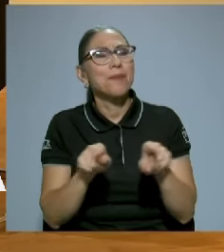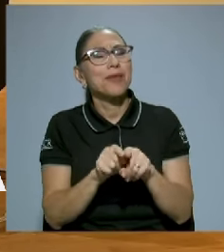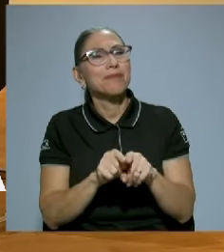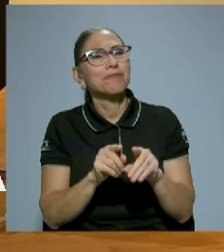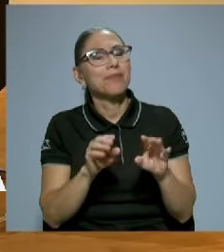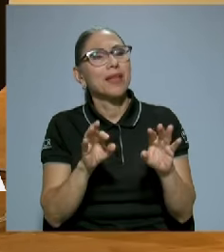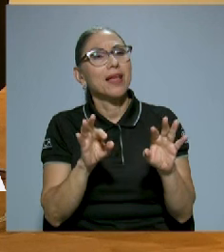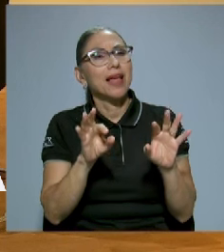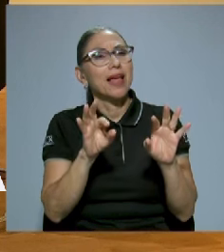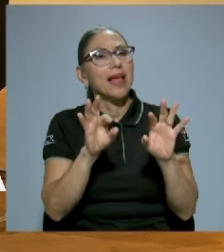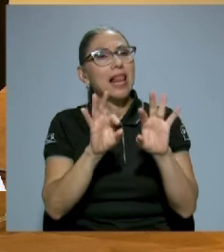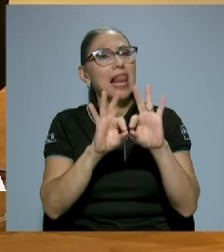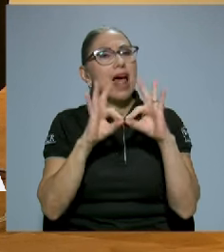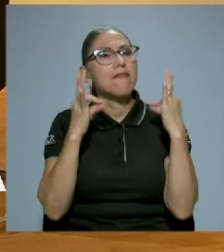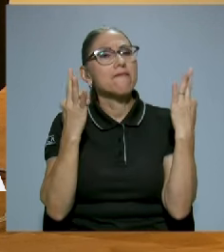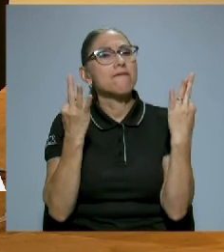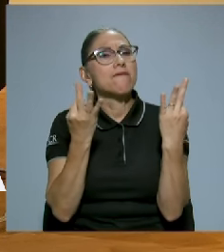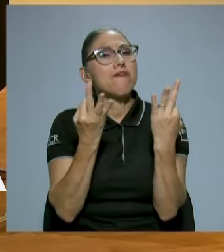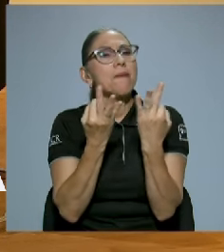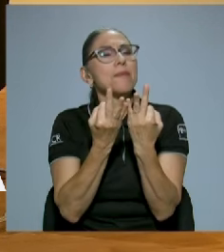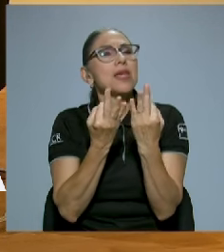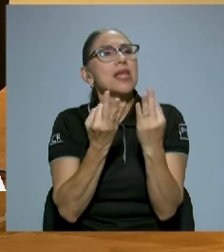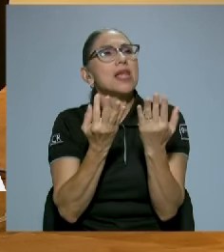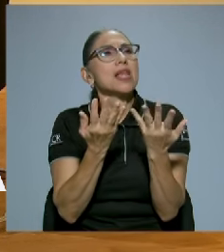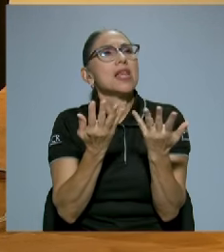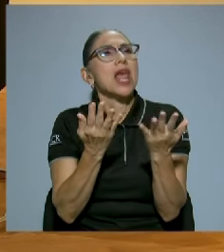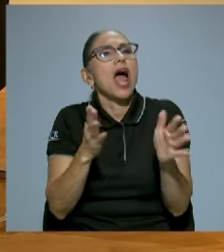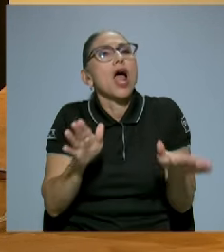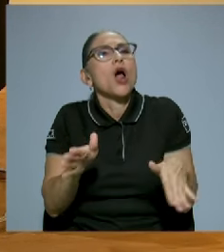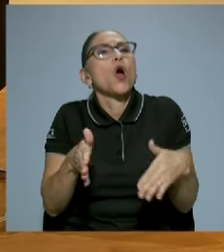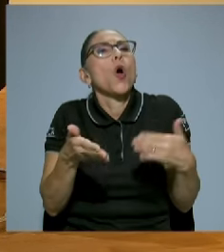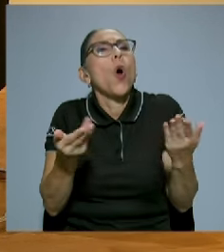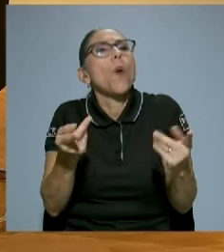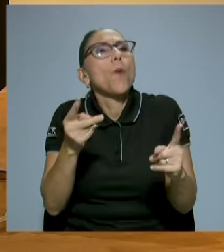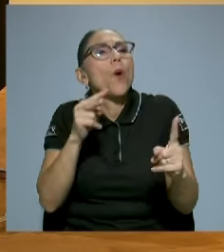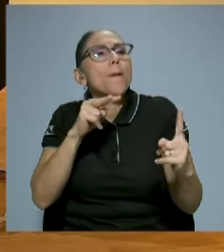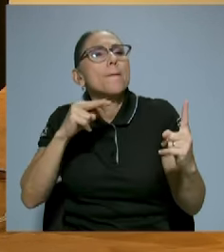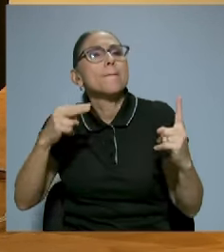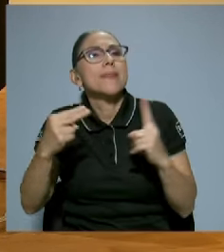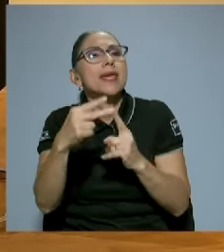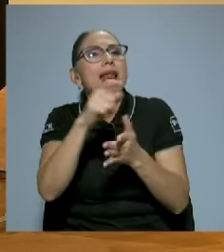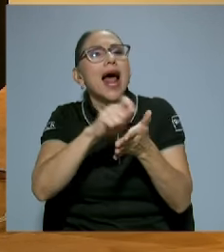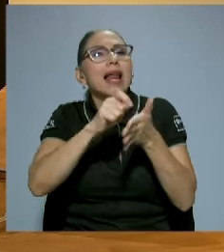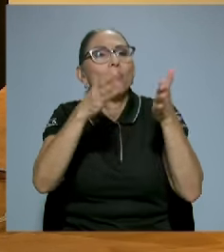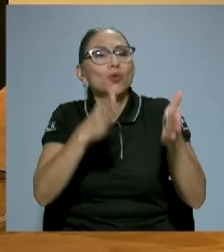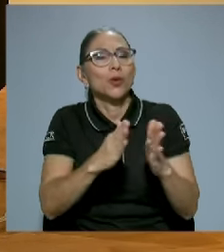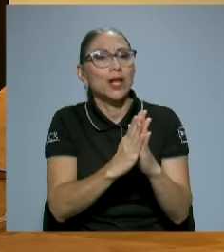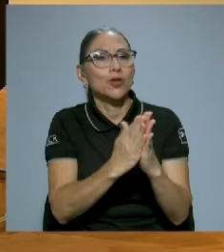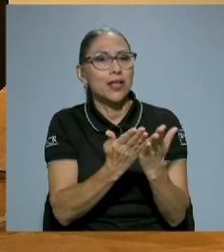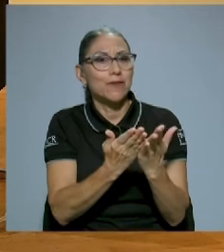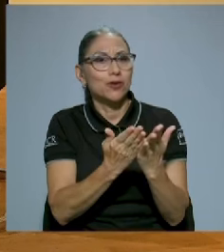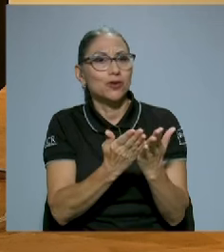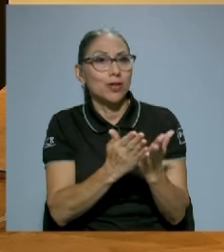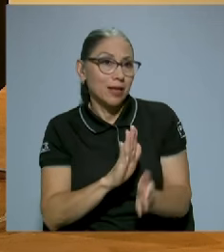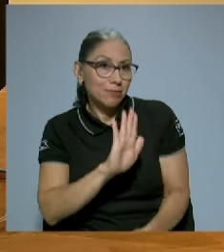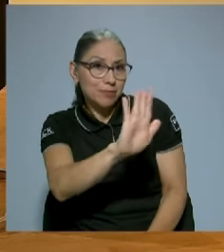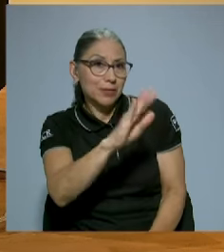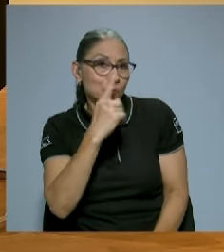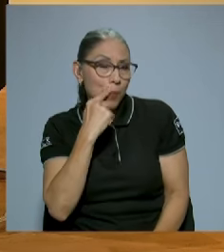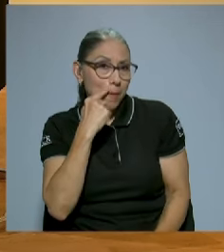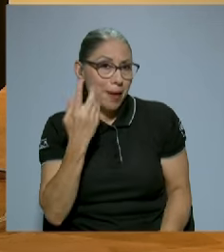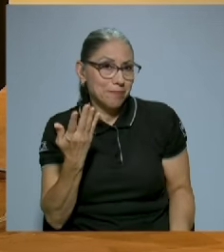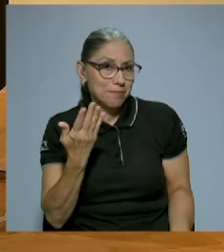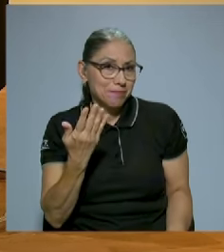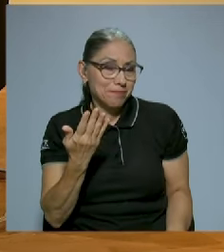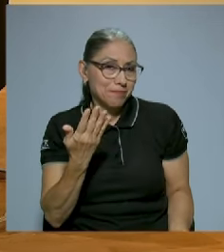mira al autor de los libros, que resulta que es el papá suyo y me imagino que del